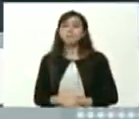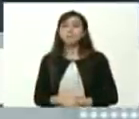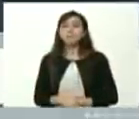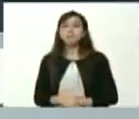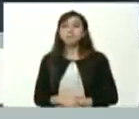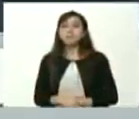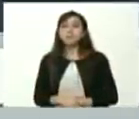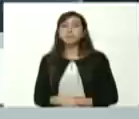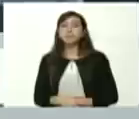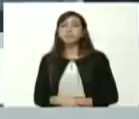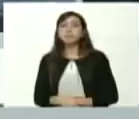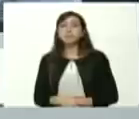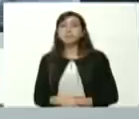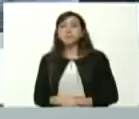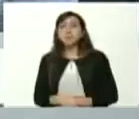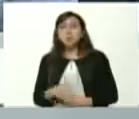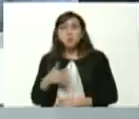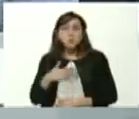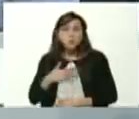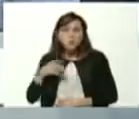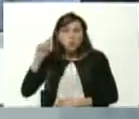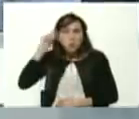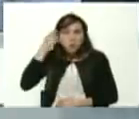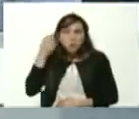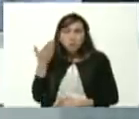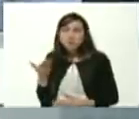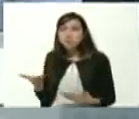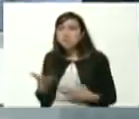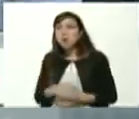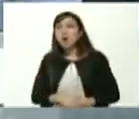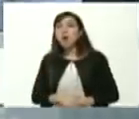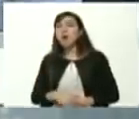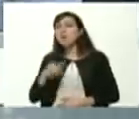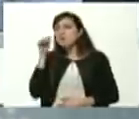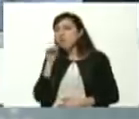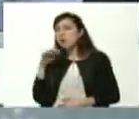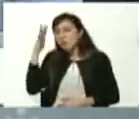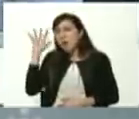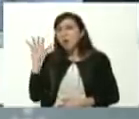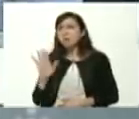si mal no recuerdo era sábado